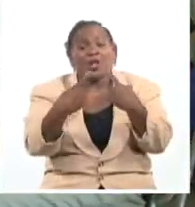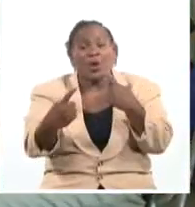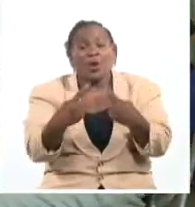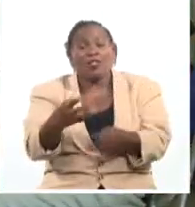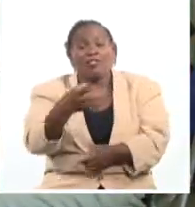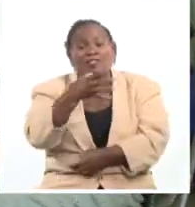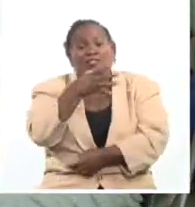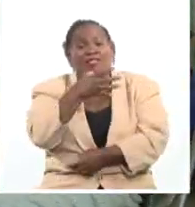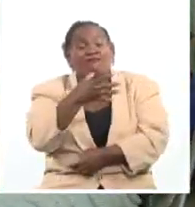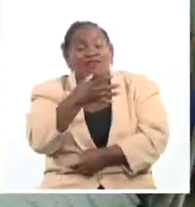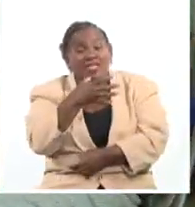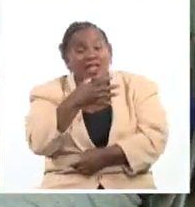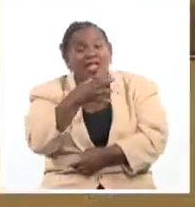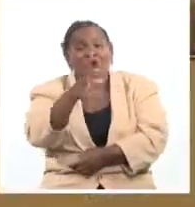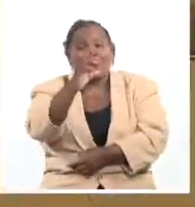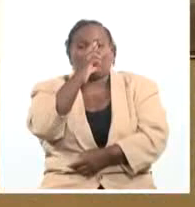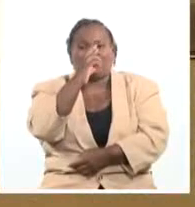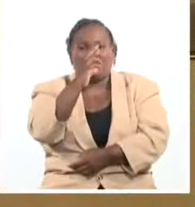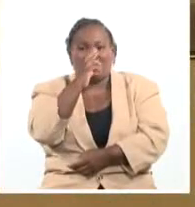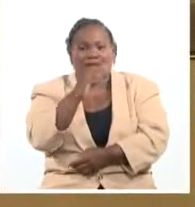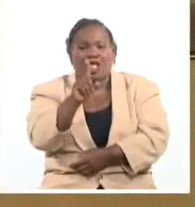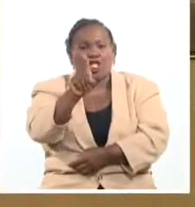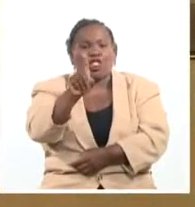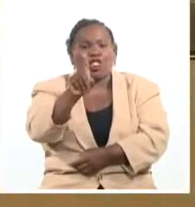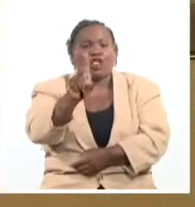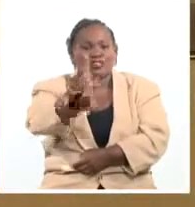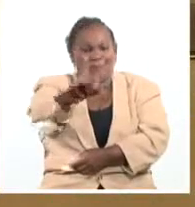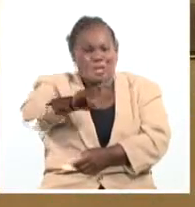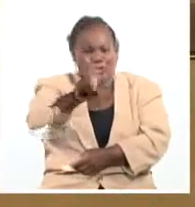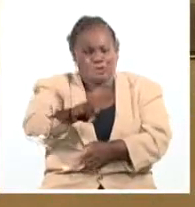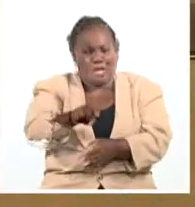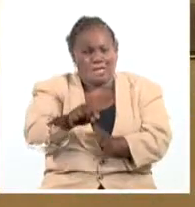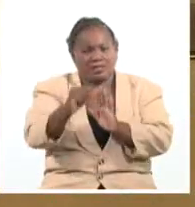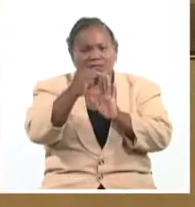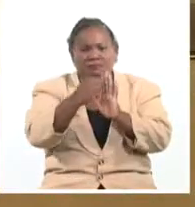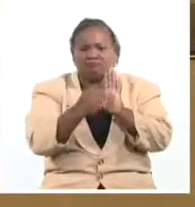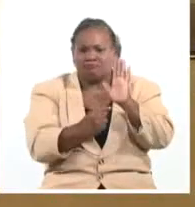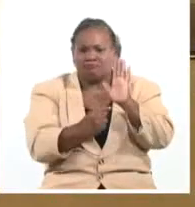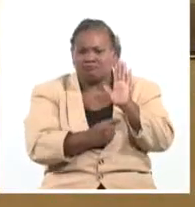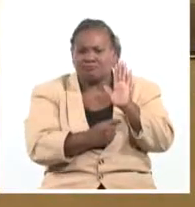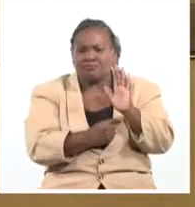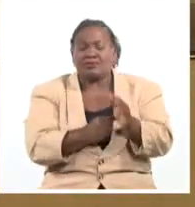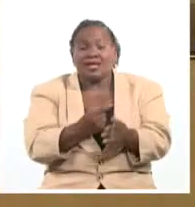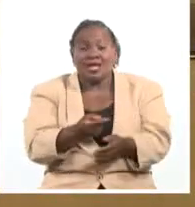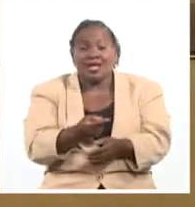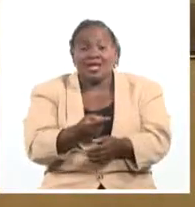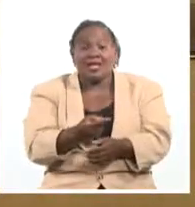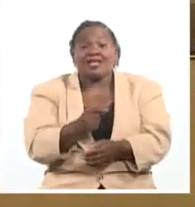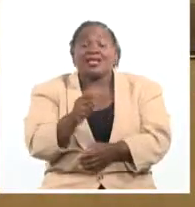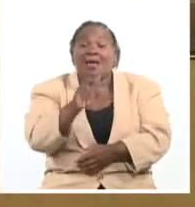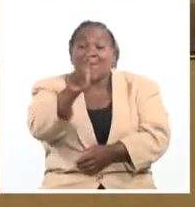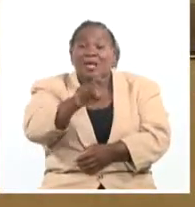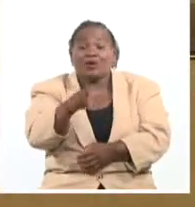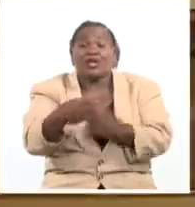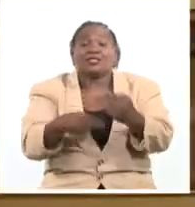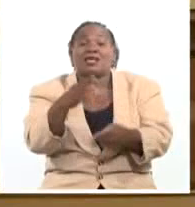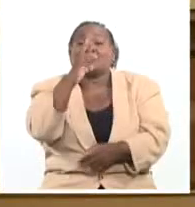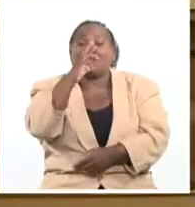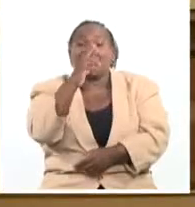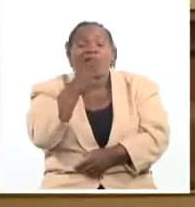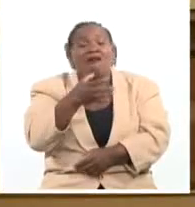con los CDR. 12 preguntas. Le hacían los CDR a Fidel en este momento